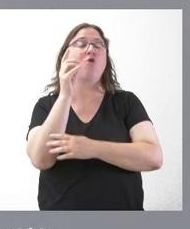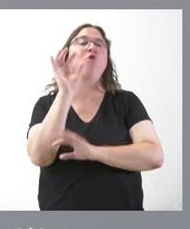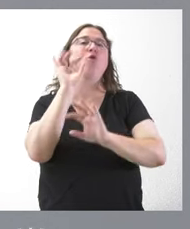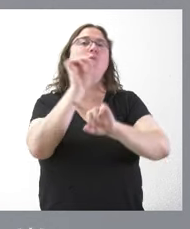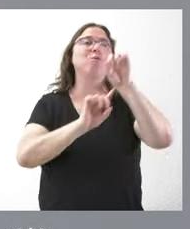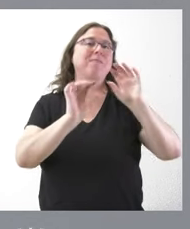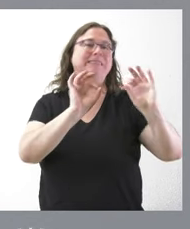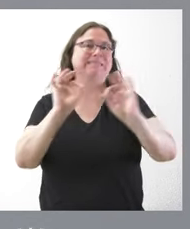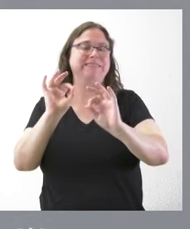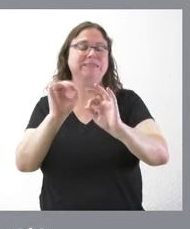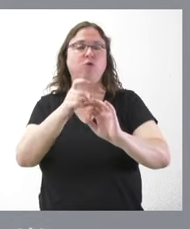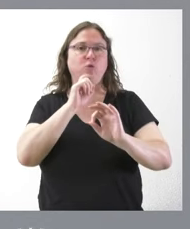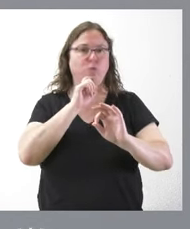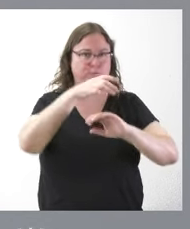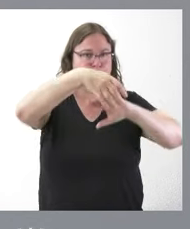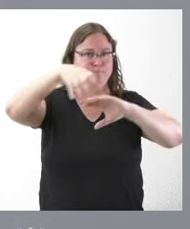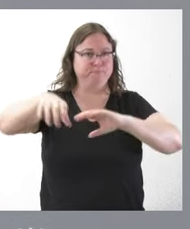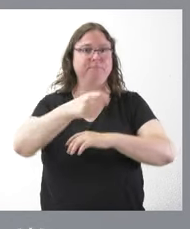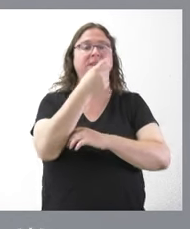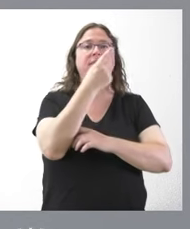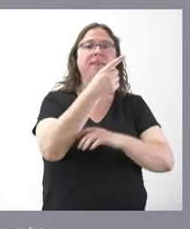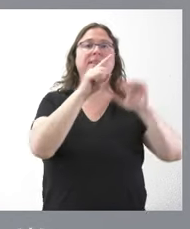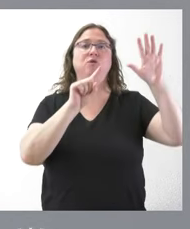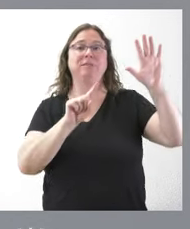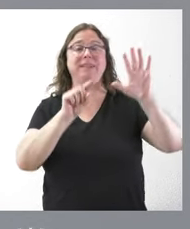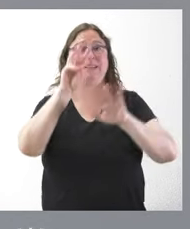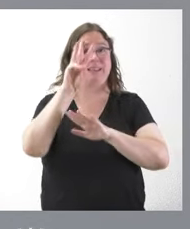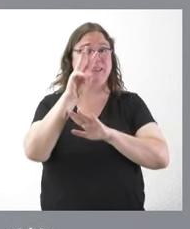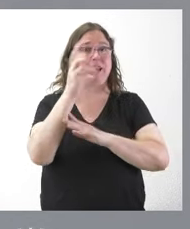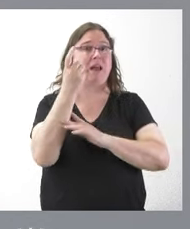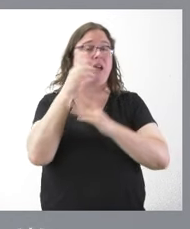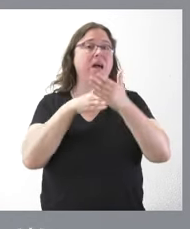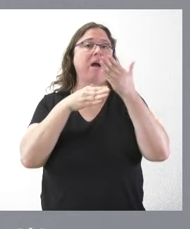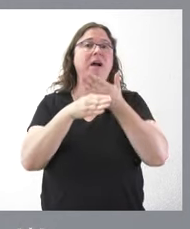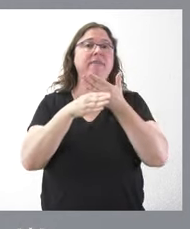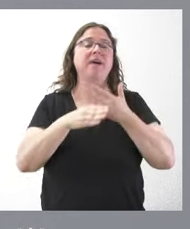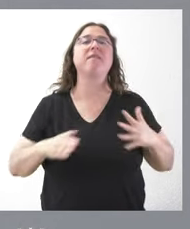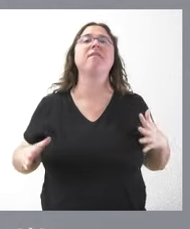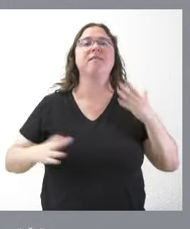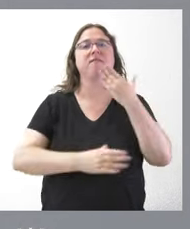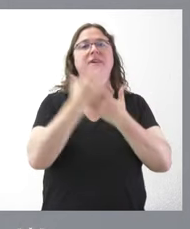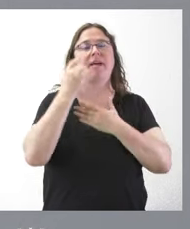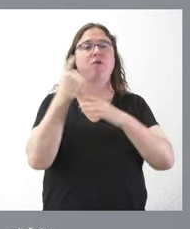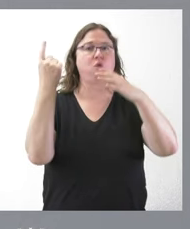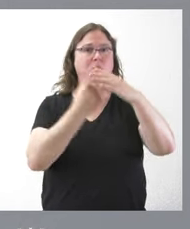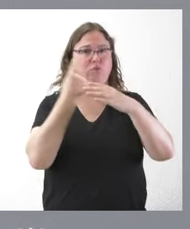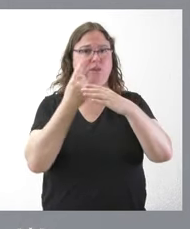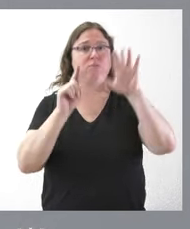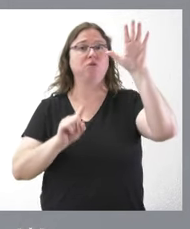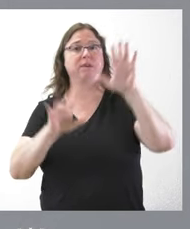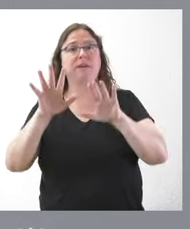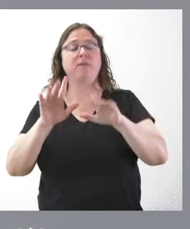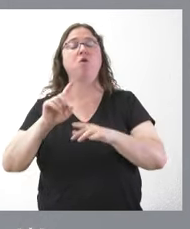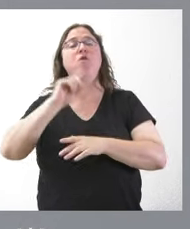repartidos de la siguiente forma. 163 alumnos a través de la Federación de Autismo, 65 a través de la Fundación